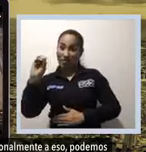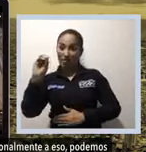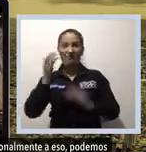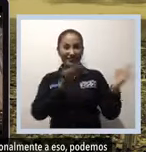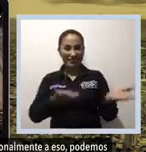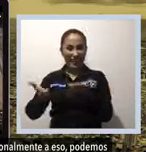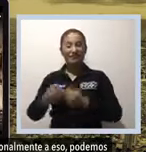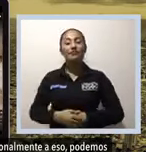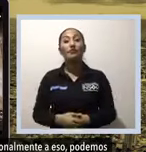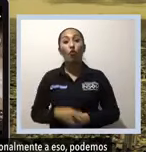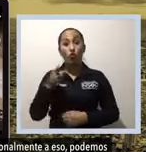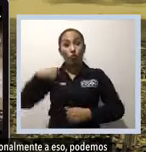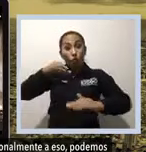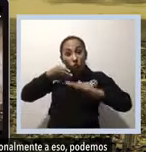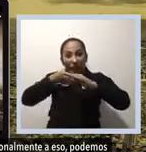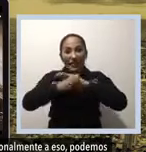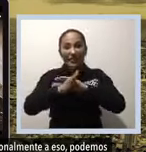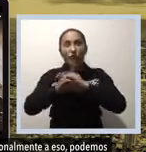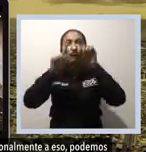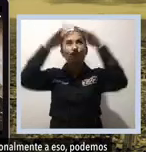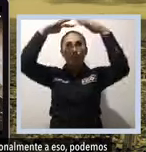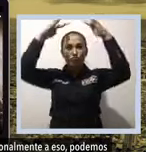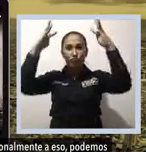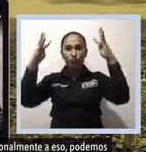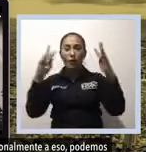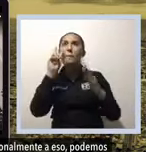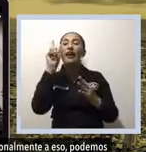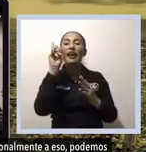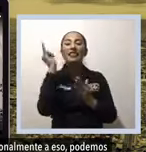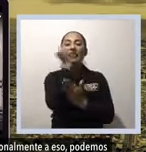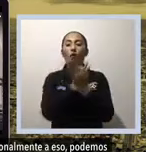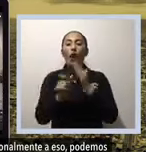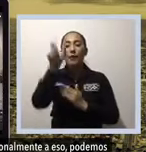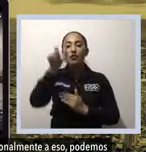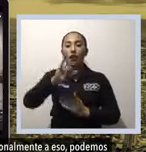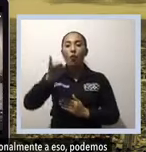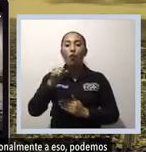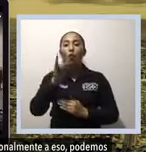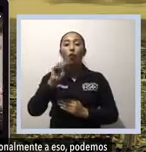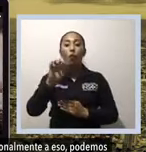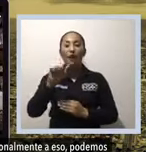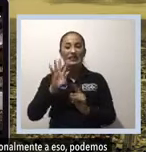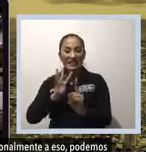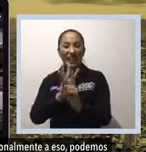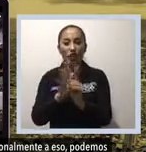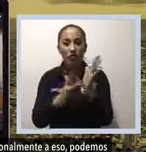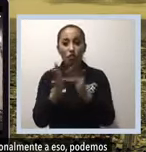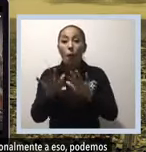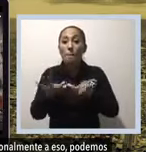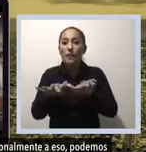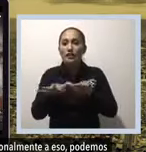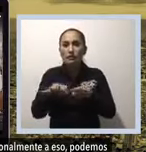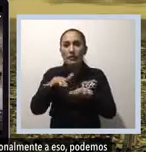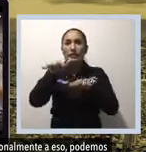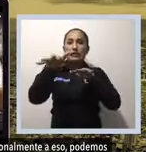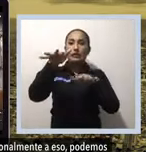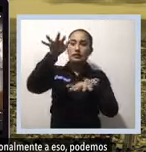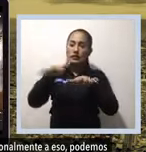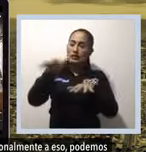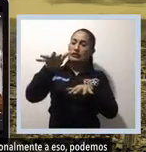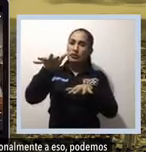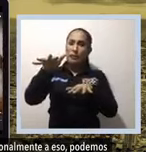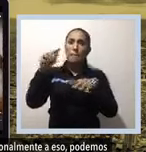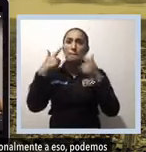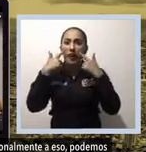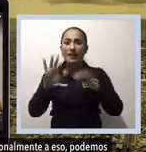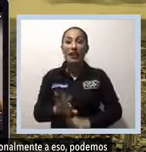la pintura. Pareciera que lo hubieran hecho en 3D. Adicionalmente a eso, podemos observar su frontis, en el cual